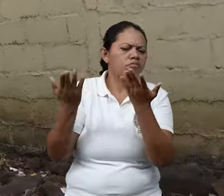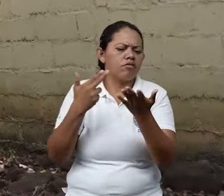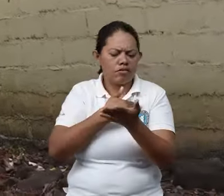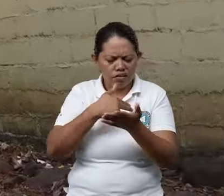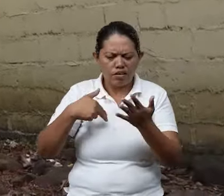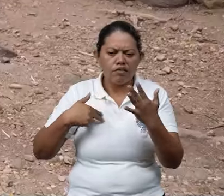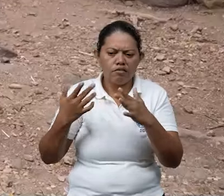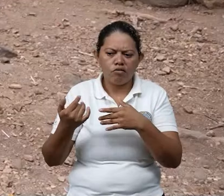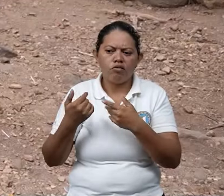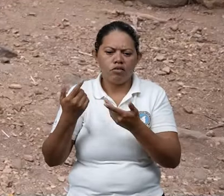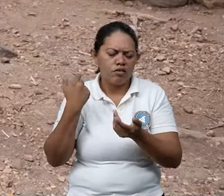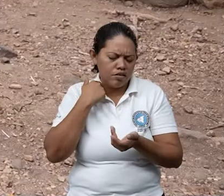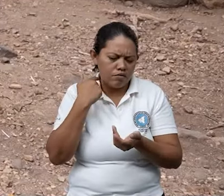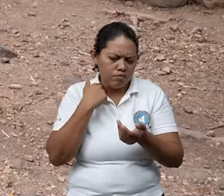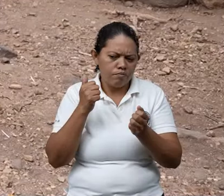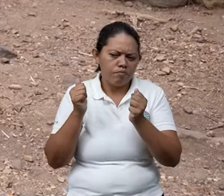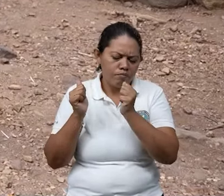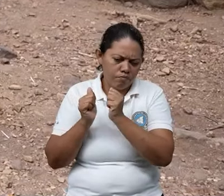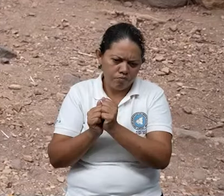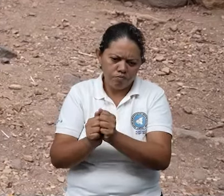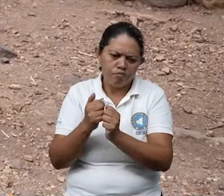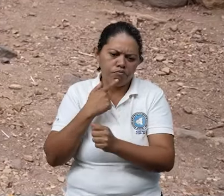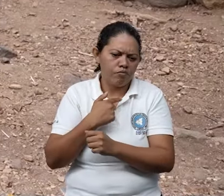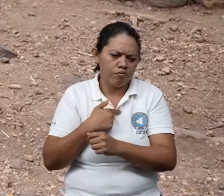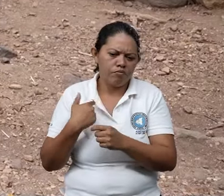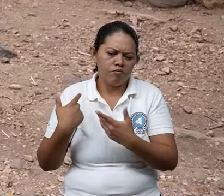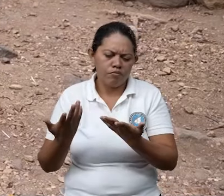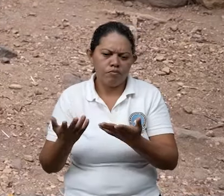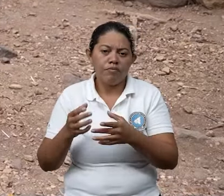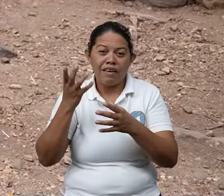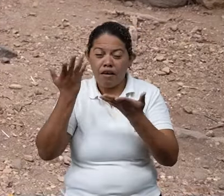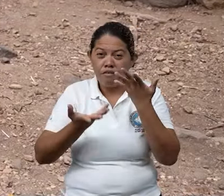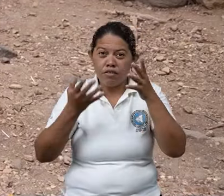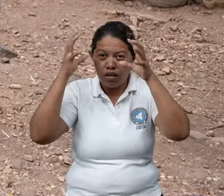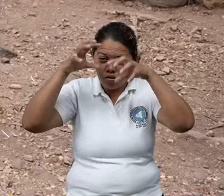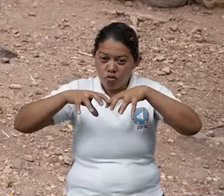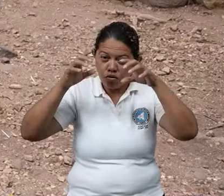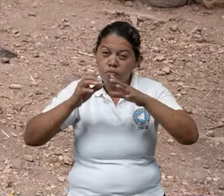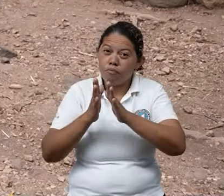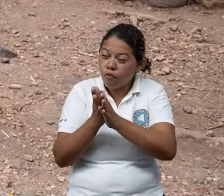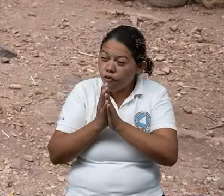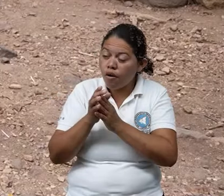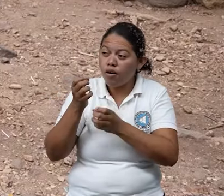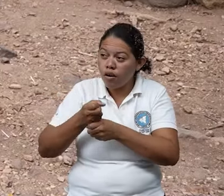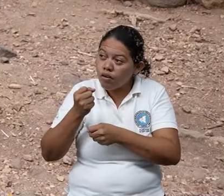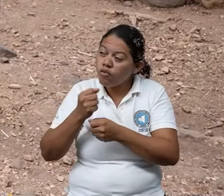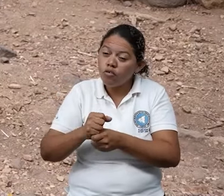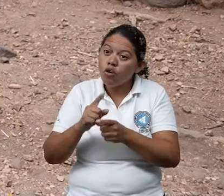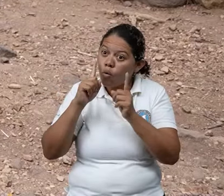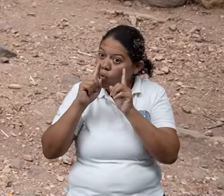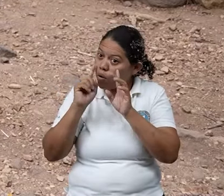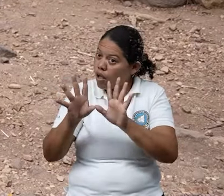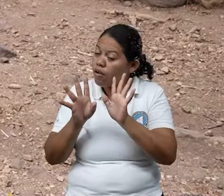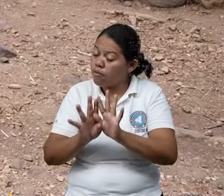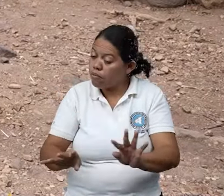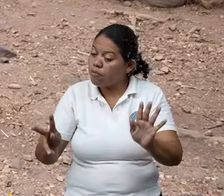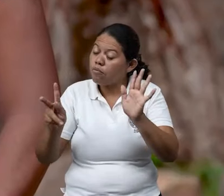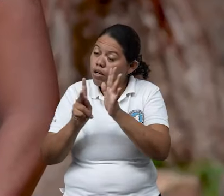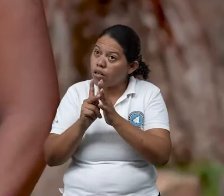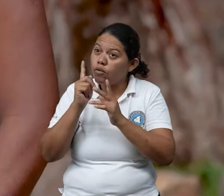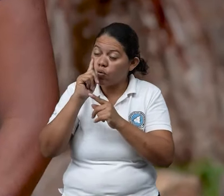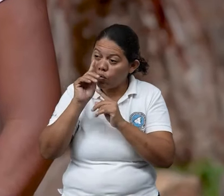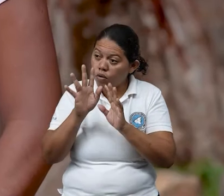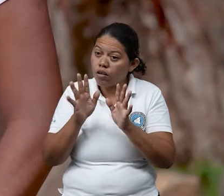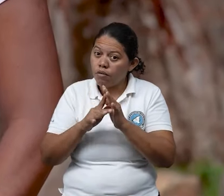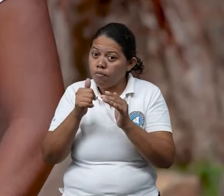hacer? Entonces, camino, quizás, hasta bajo la lluvia, diciéndole a la gente, no se confíen. Si ustedes ven